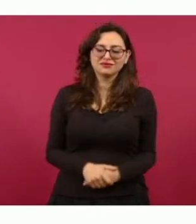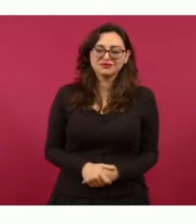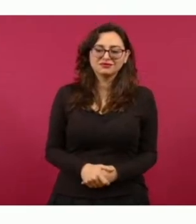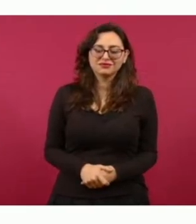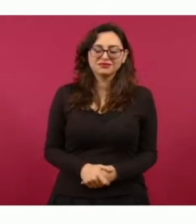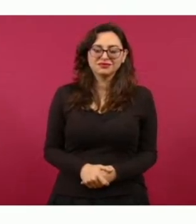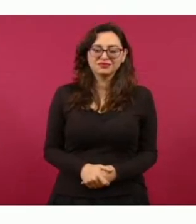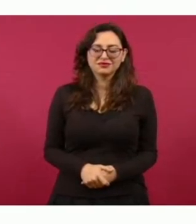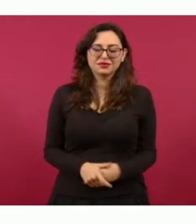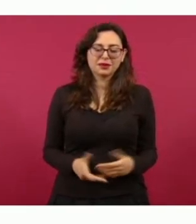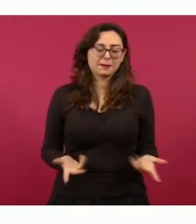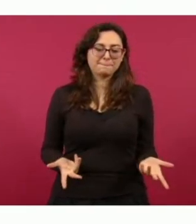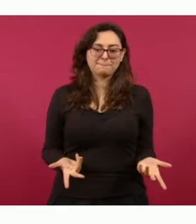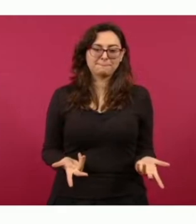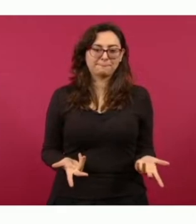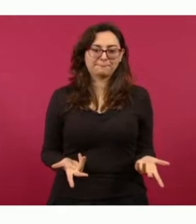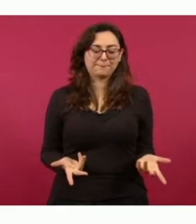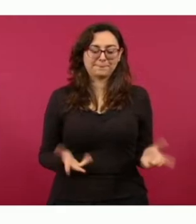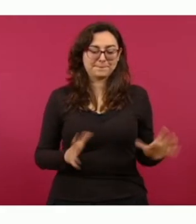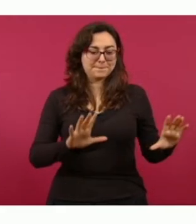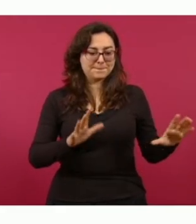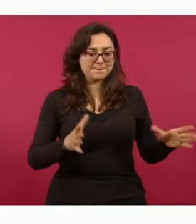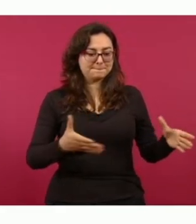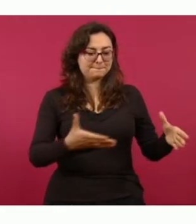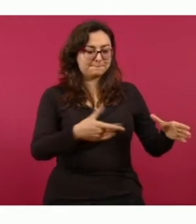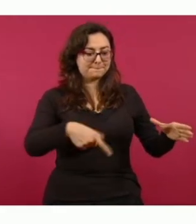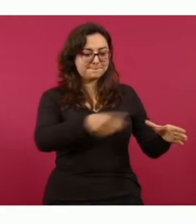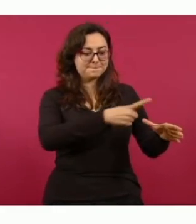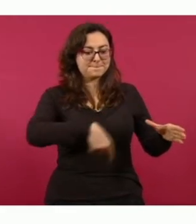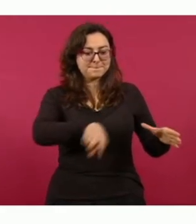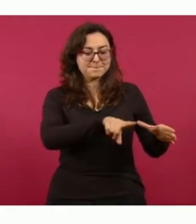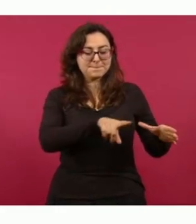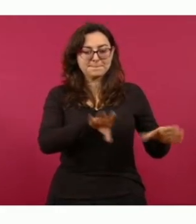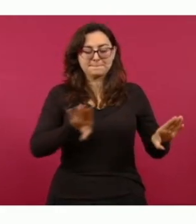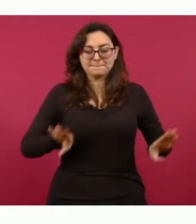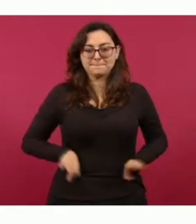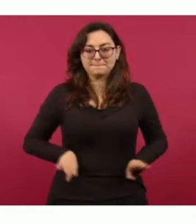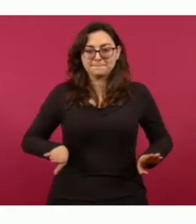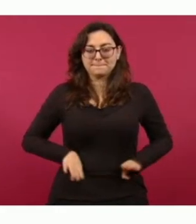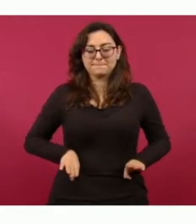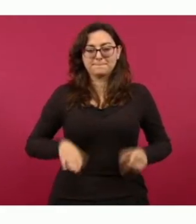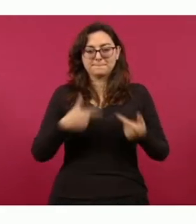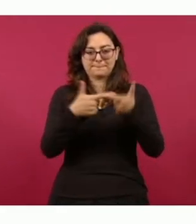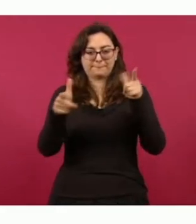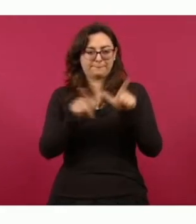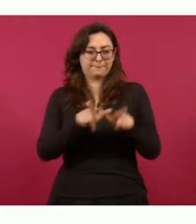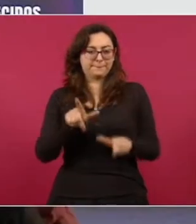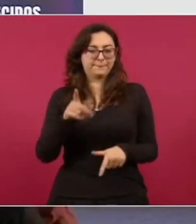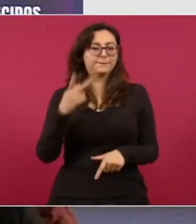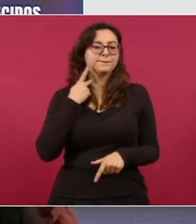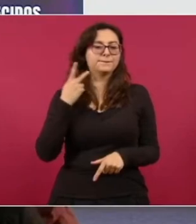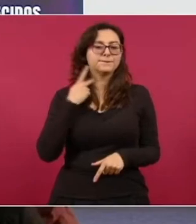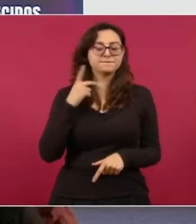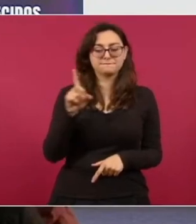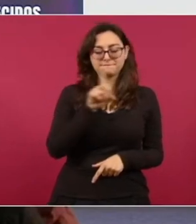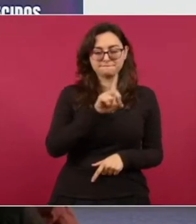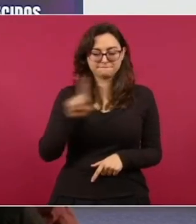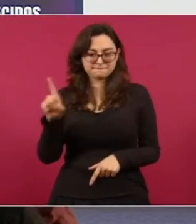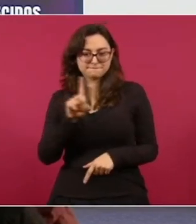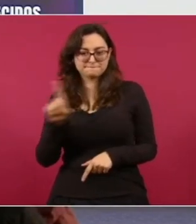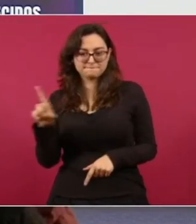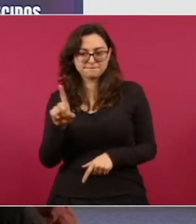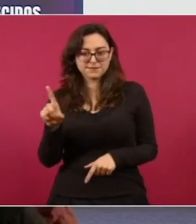si la característica de la derecha en México, la única doctrina